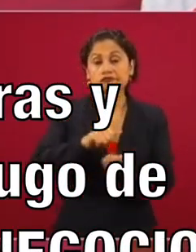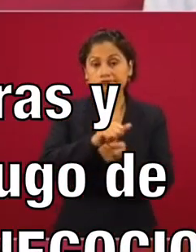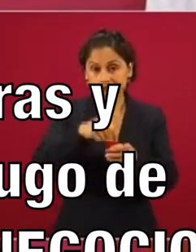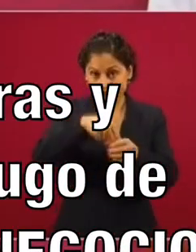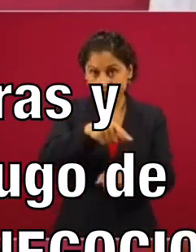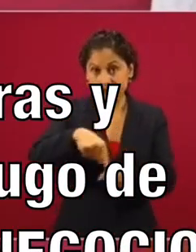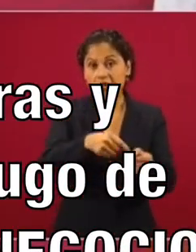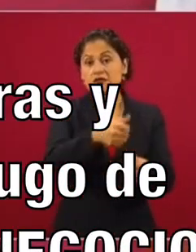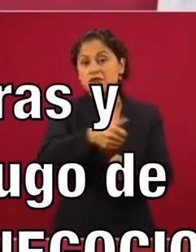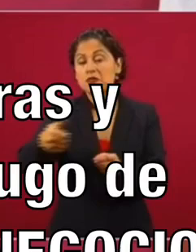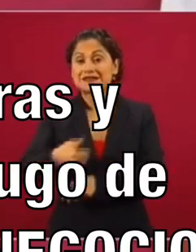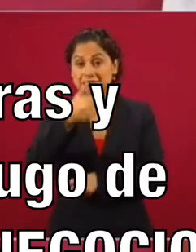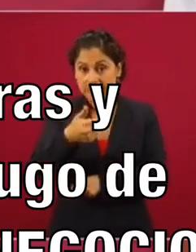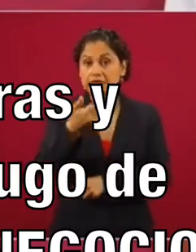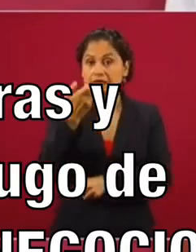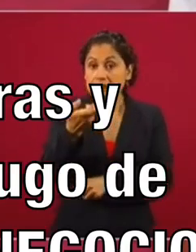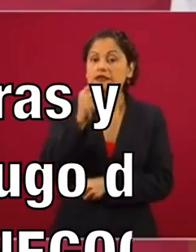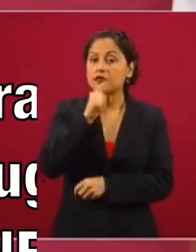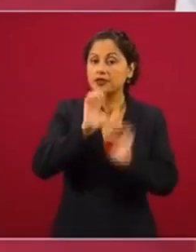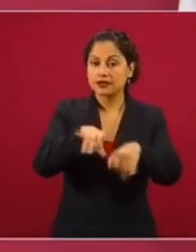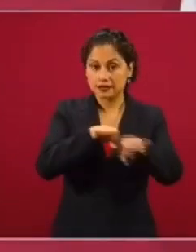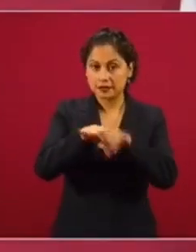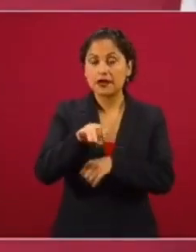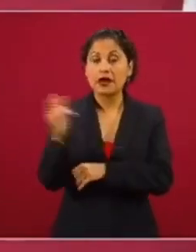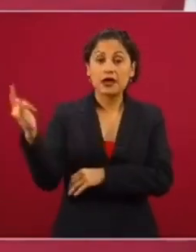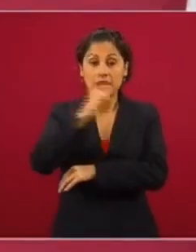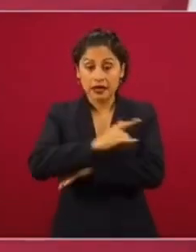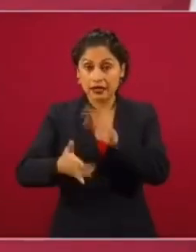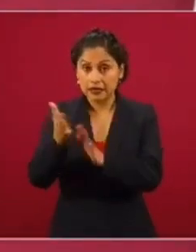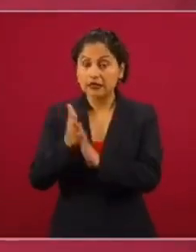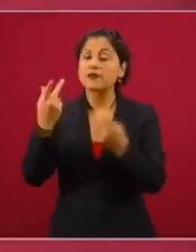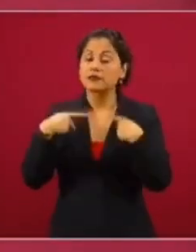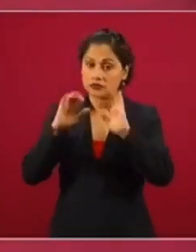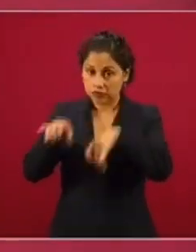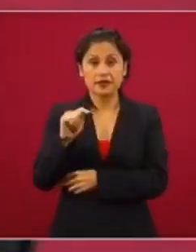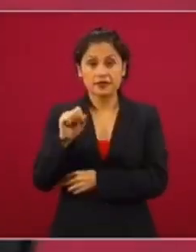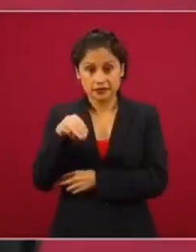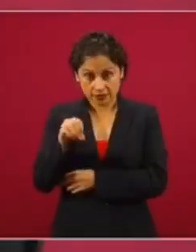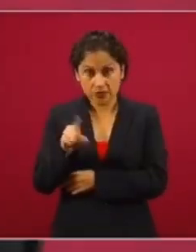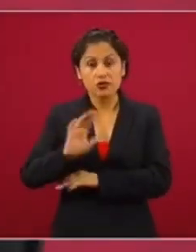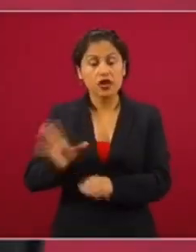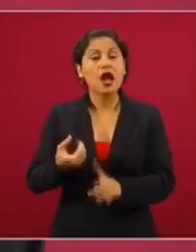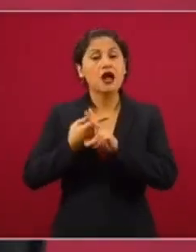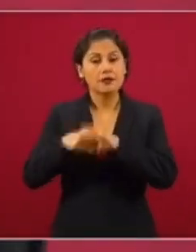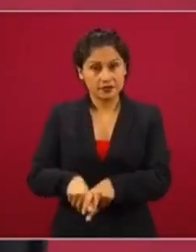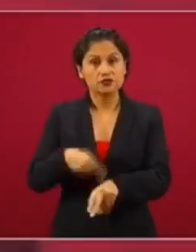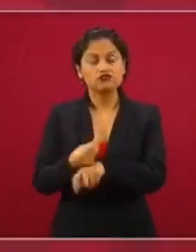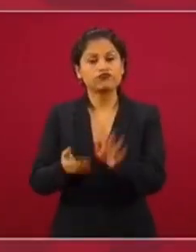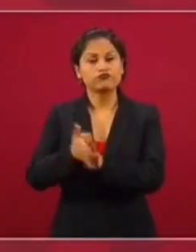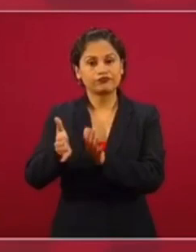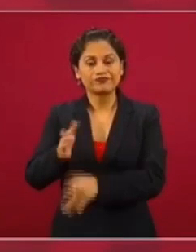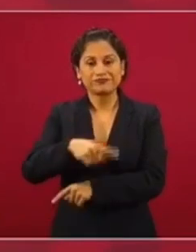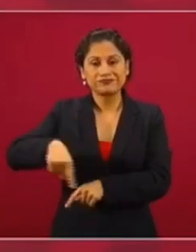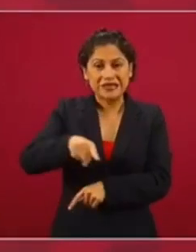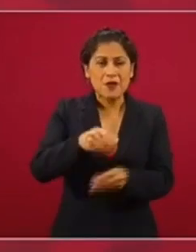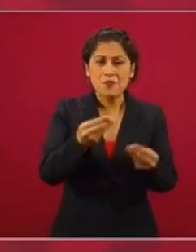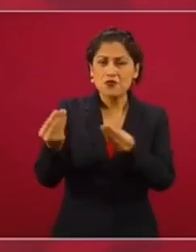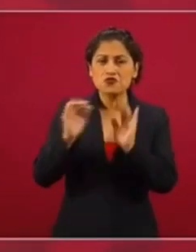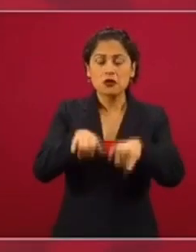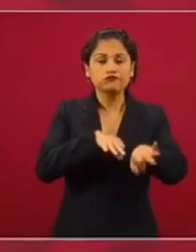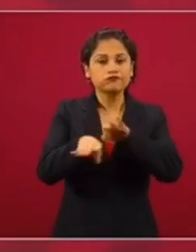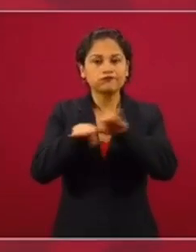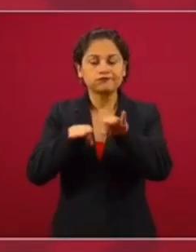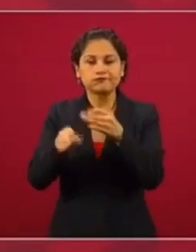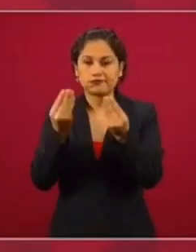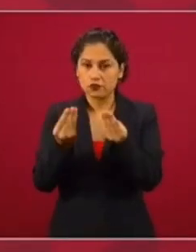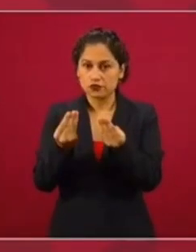Son empleos. El aeropuerto es creación de empleos. El corredor del Istmo, que ya comenzó, son empleos. Entonces, por el lado de los empleos,